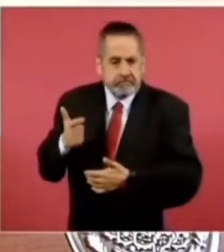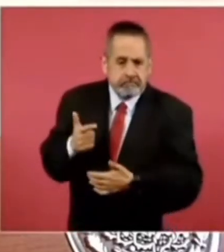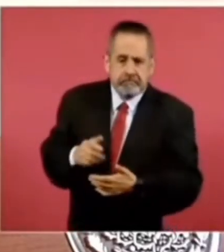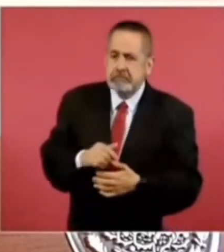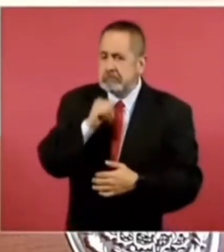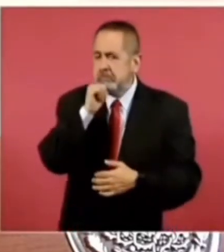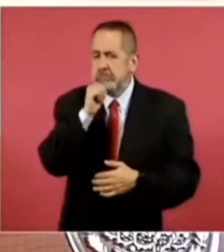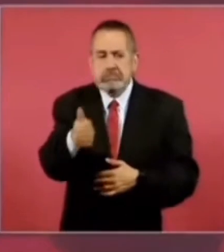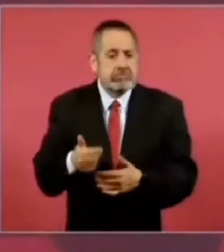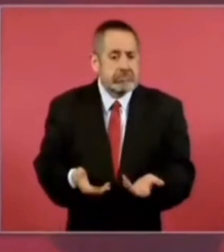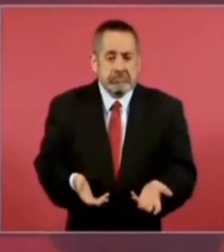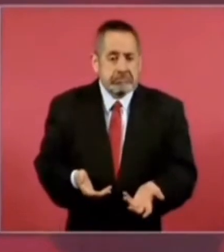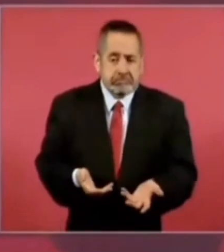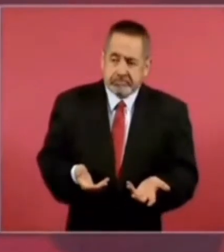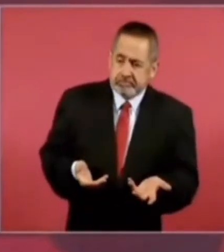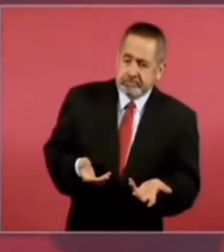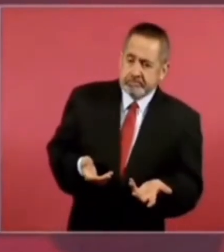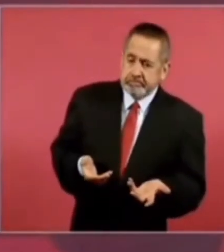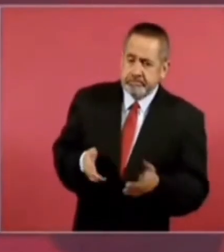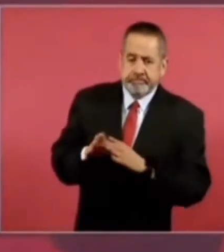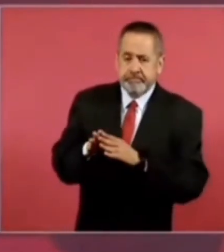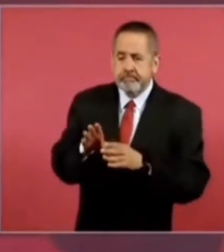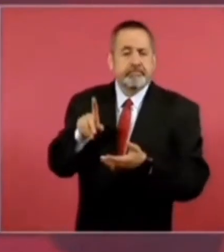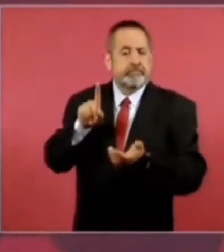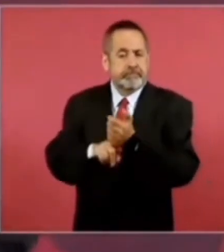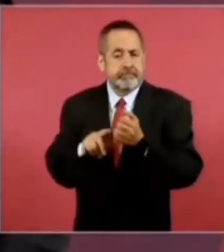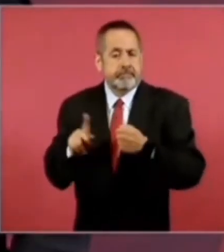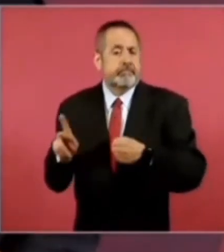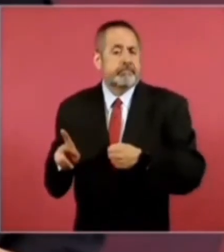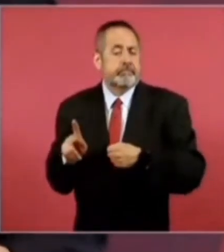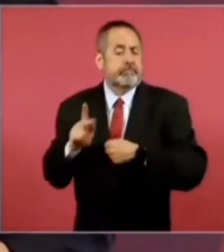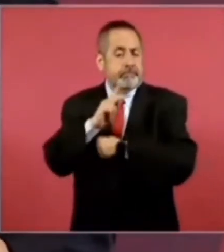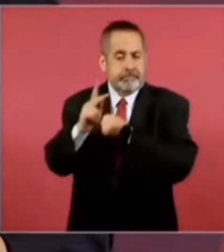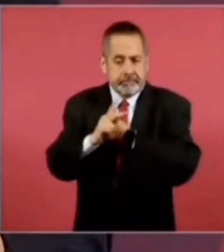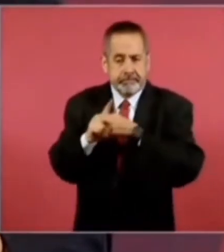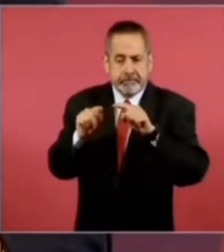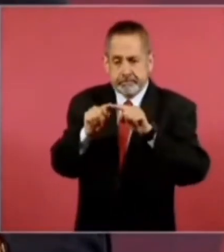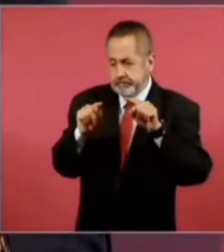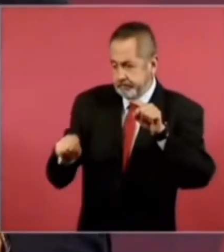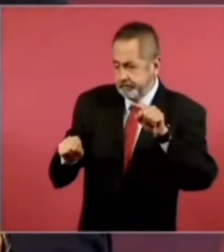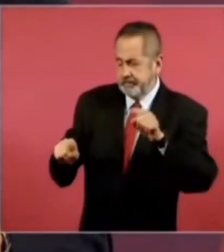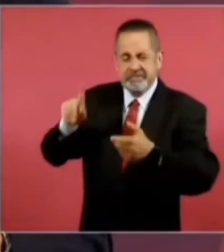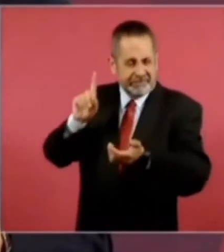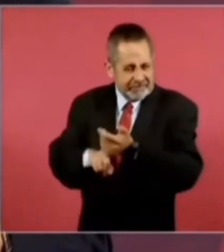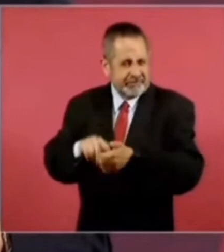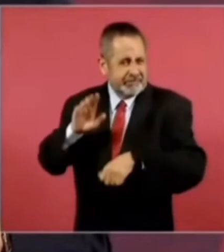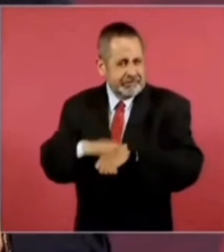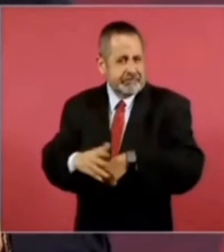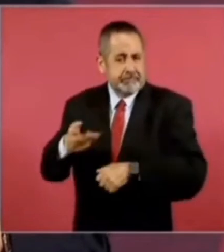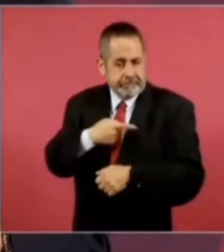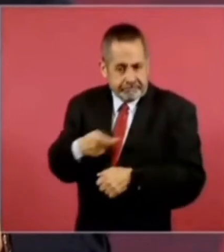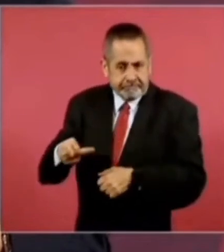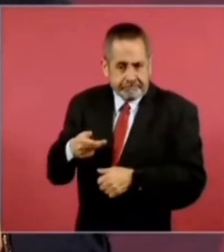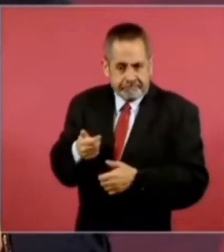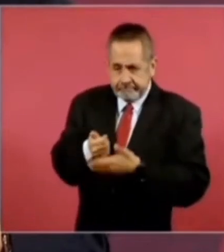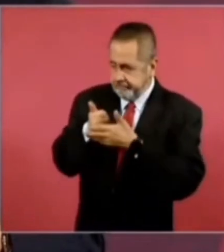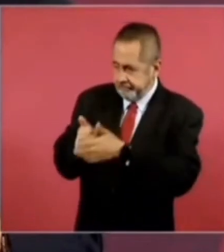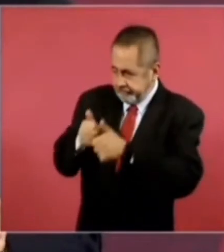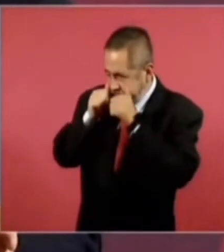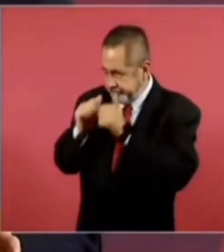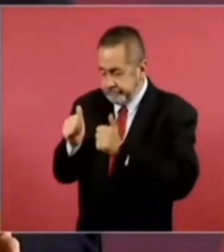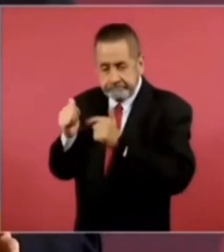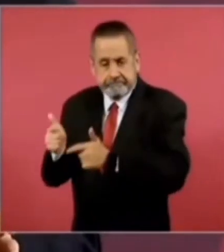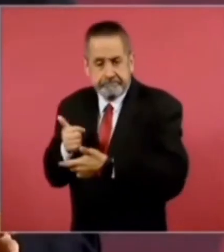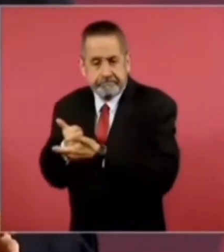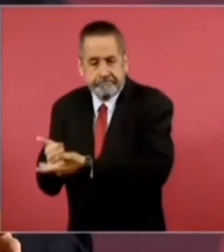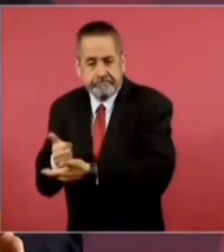en los pueblos en donde hay más pobreza, en